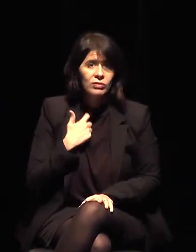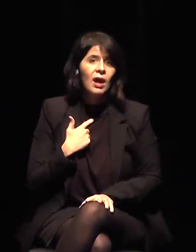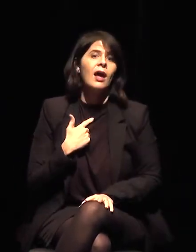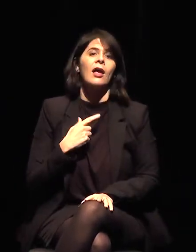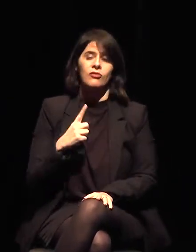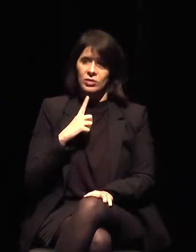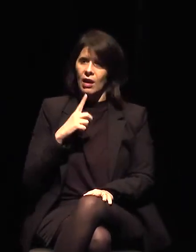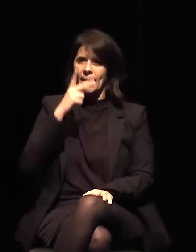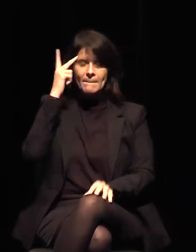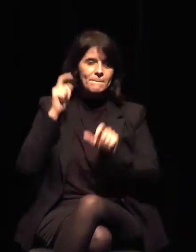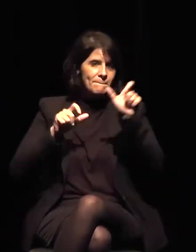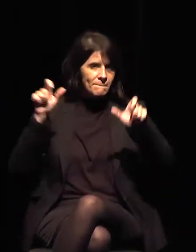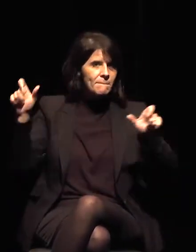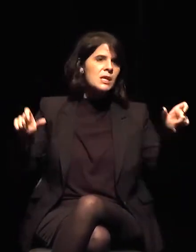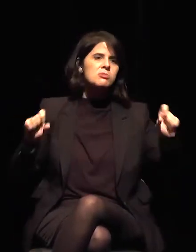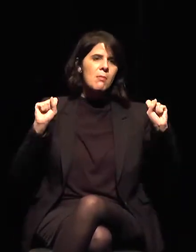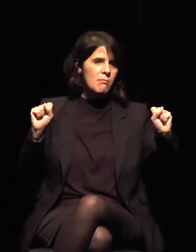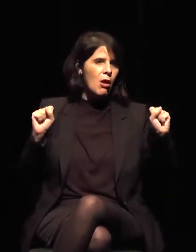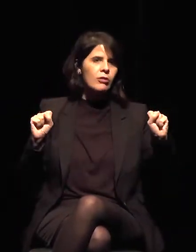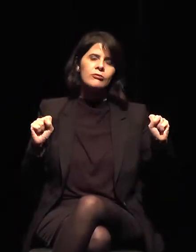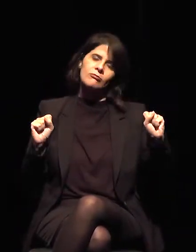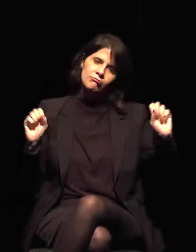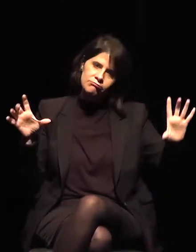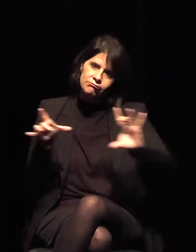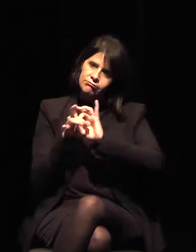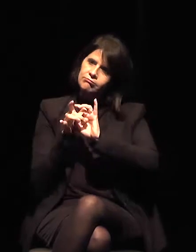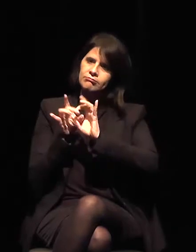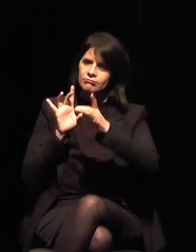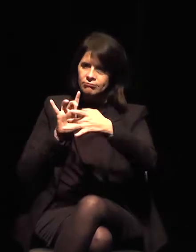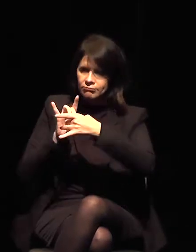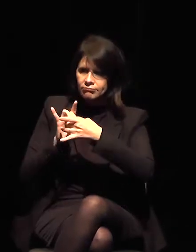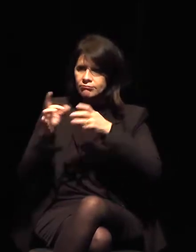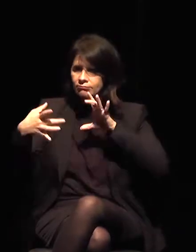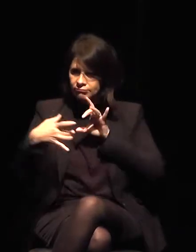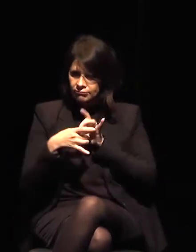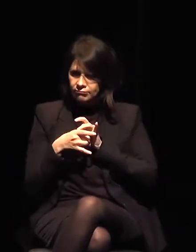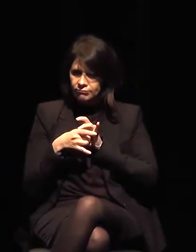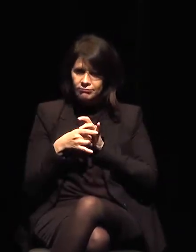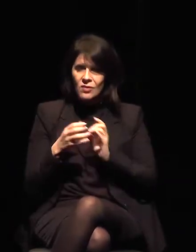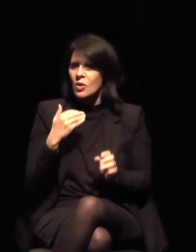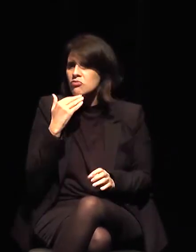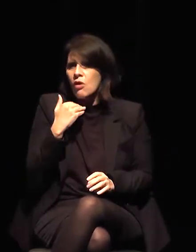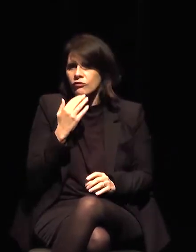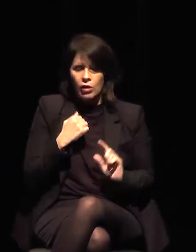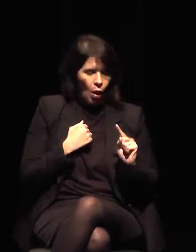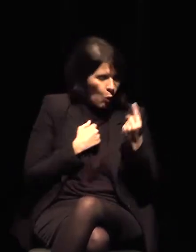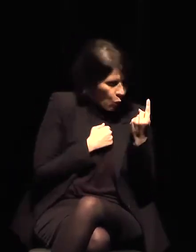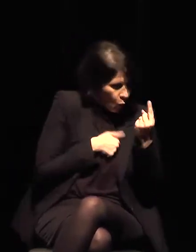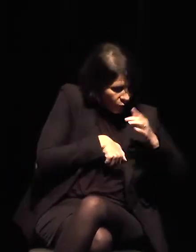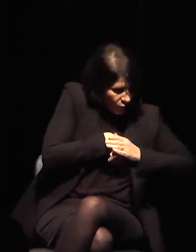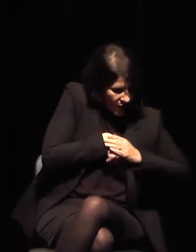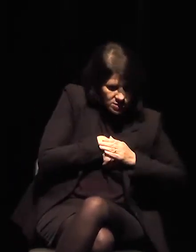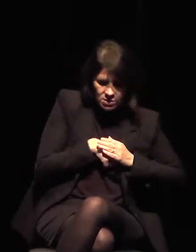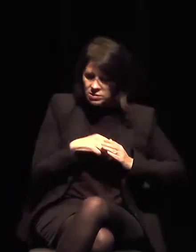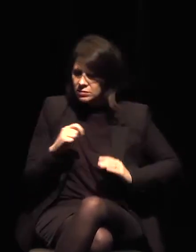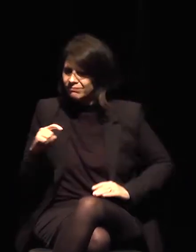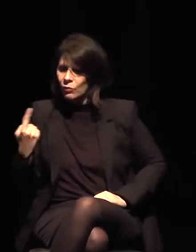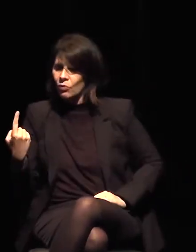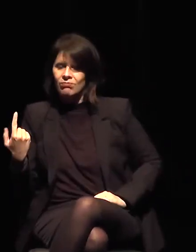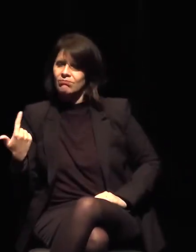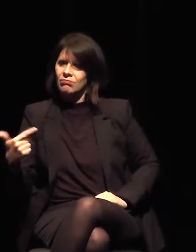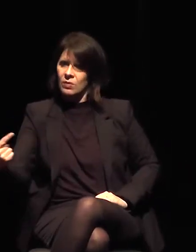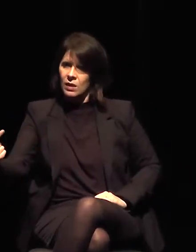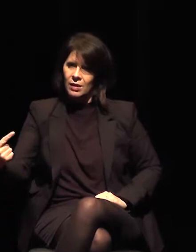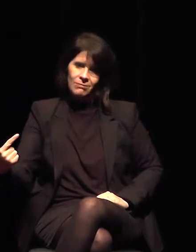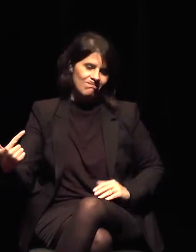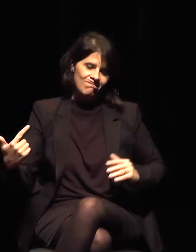el momento de que nos unamos porque de nada sirve que estemos separados. Y si pudiera resumirles algo, primero,